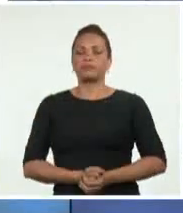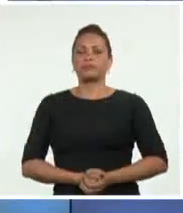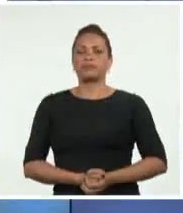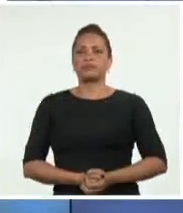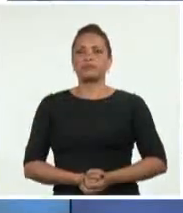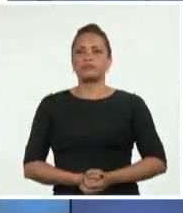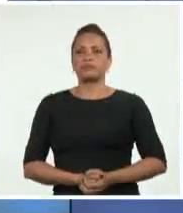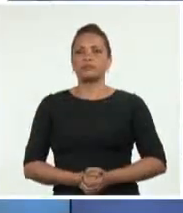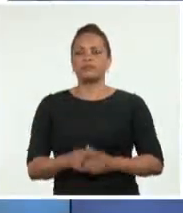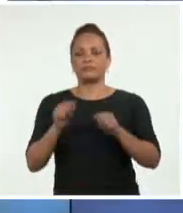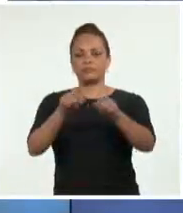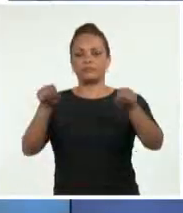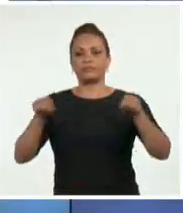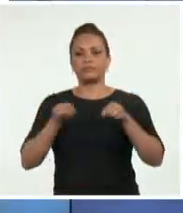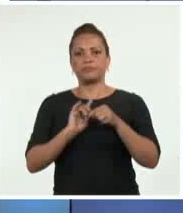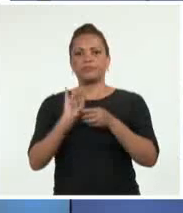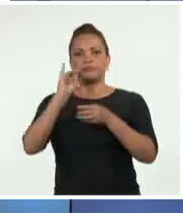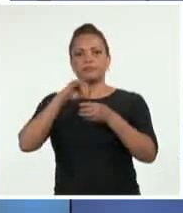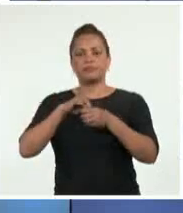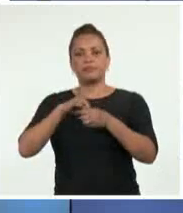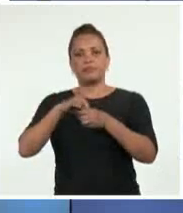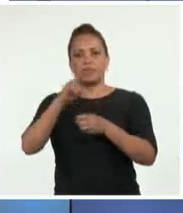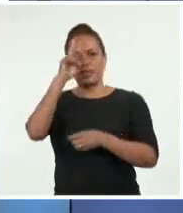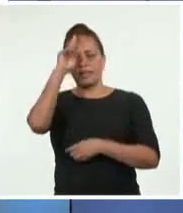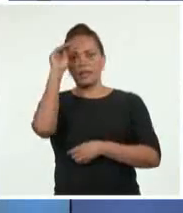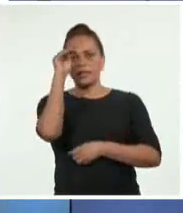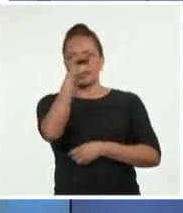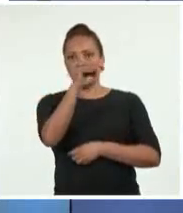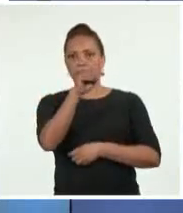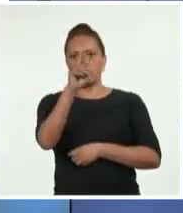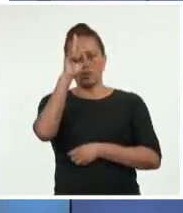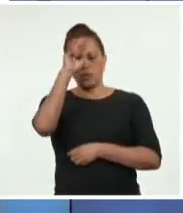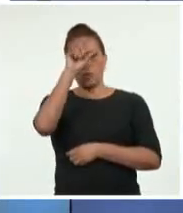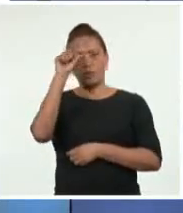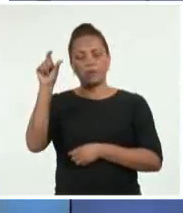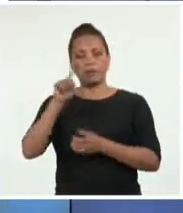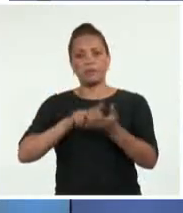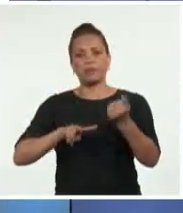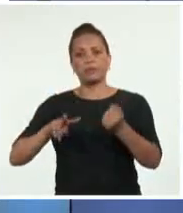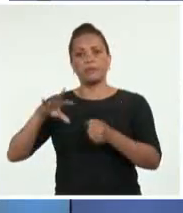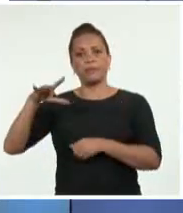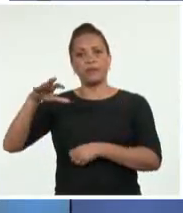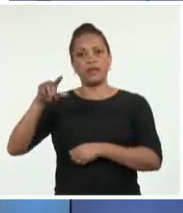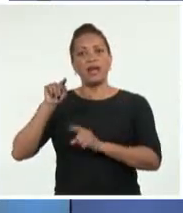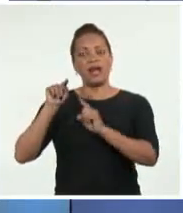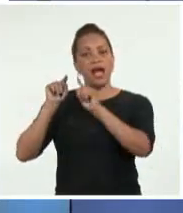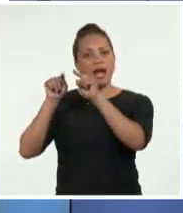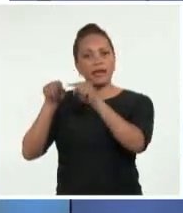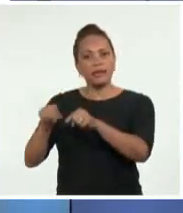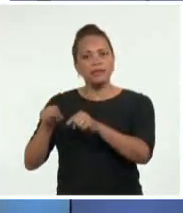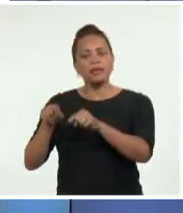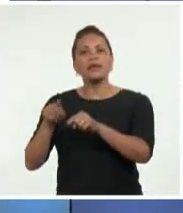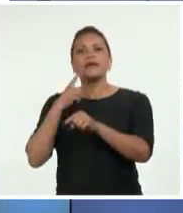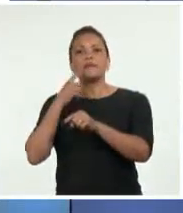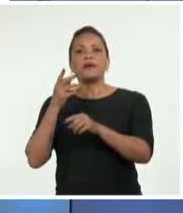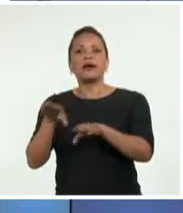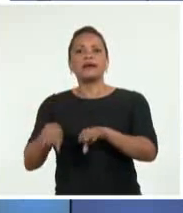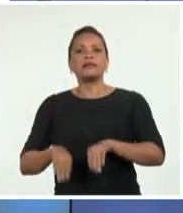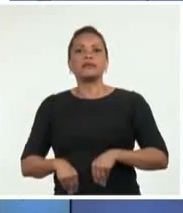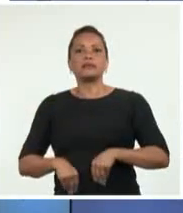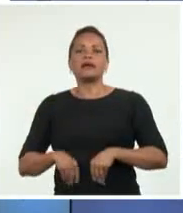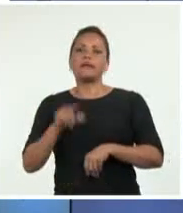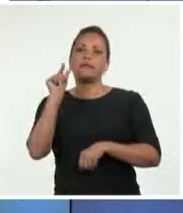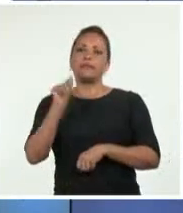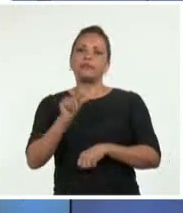La sala de ingreso K del Hospital Clínico Quirúrgico León Cuervo Rubio en Pinar del Río acogerá nuevamente a pacientes próximos a